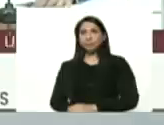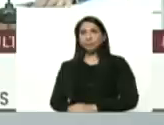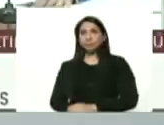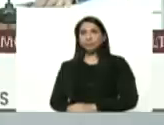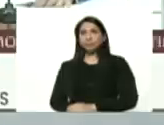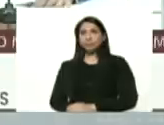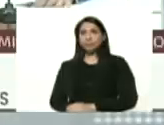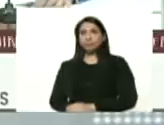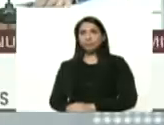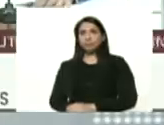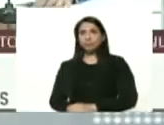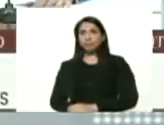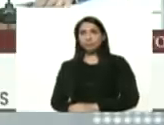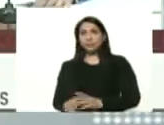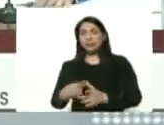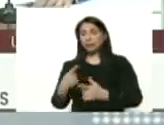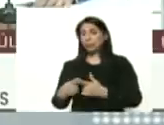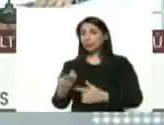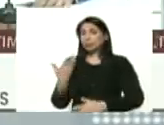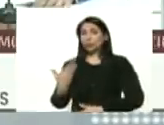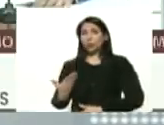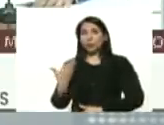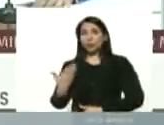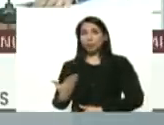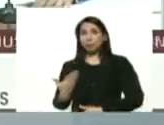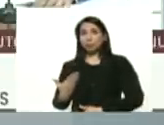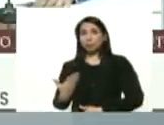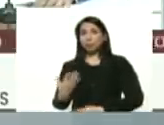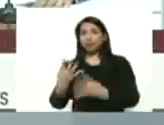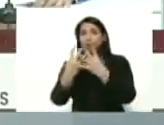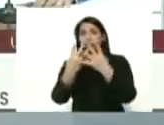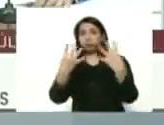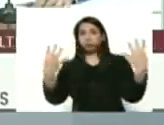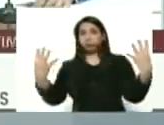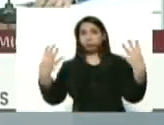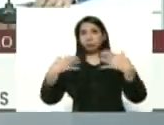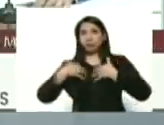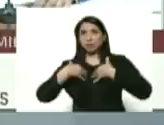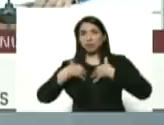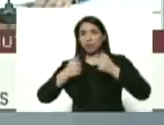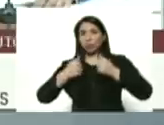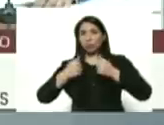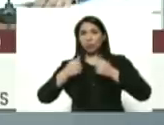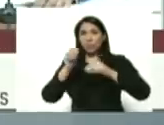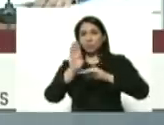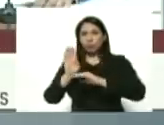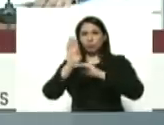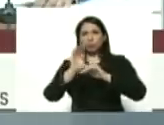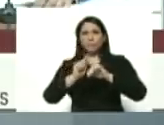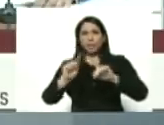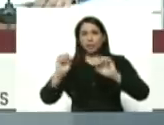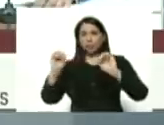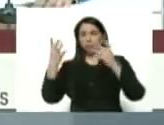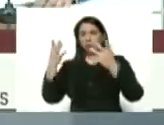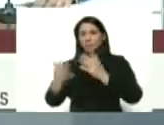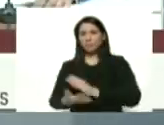y que entonces muy importante cordón sanitario para lograr